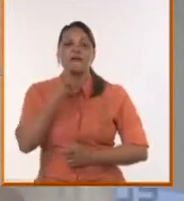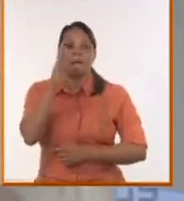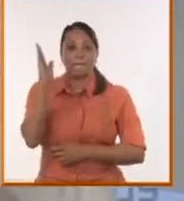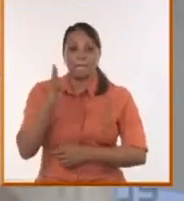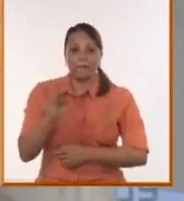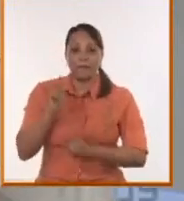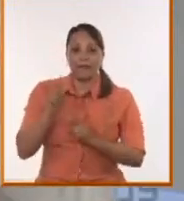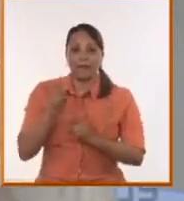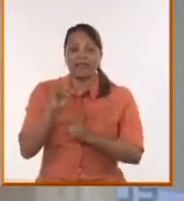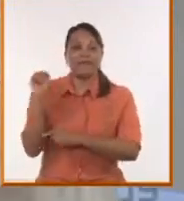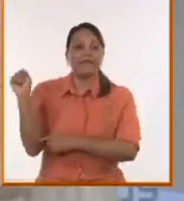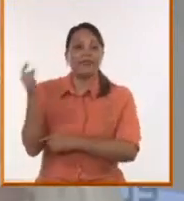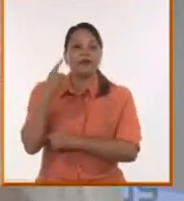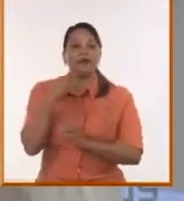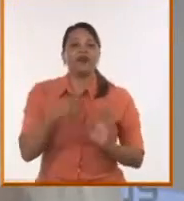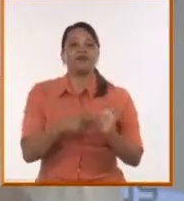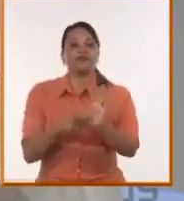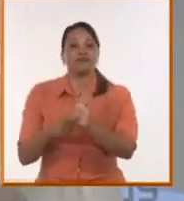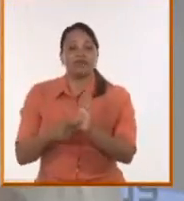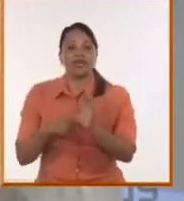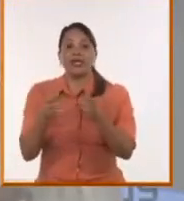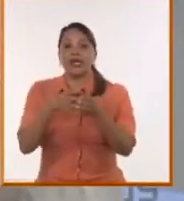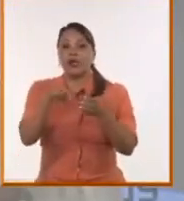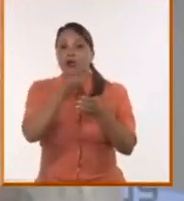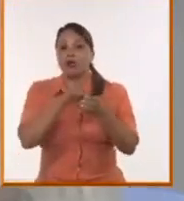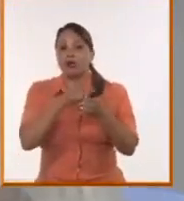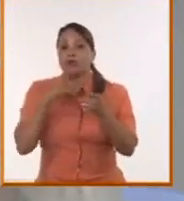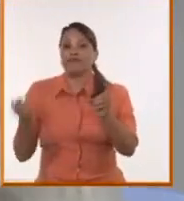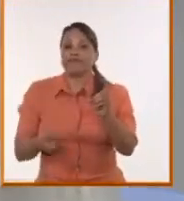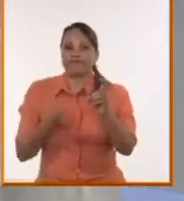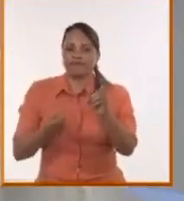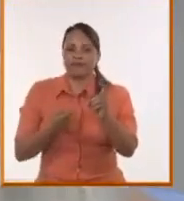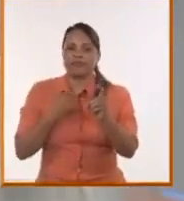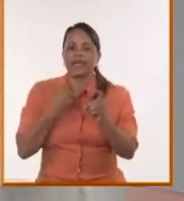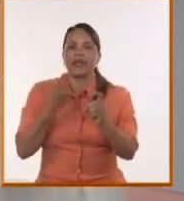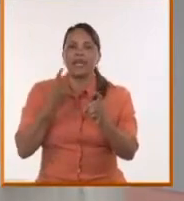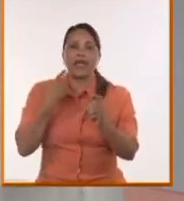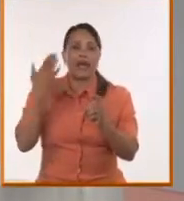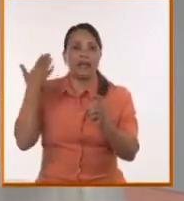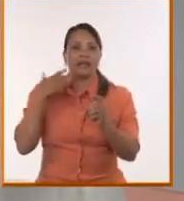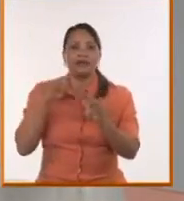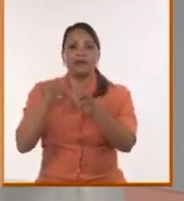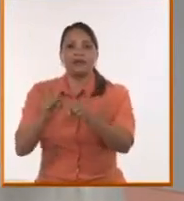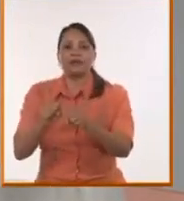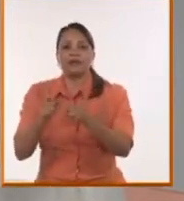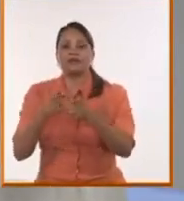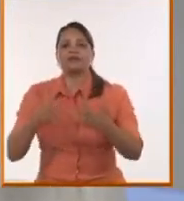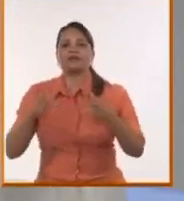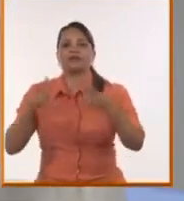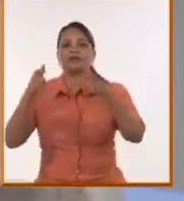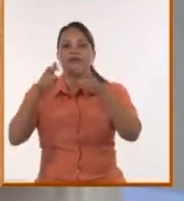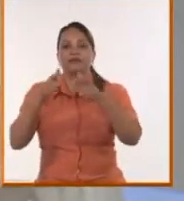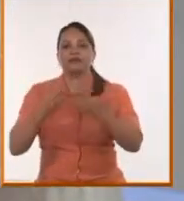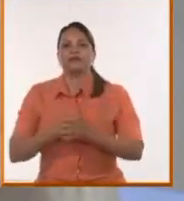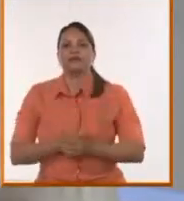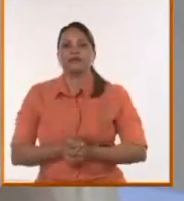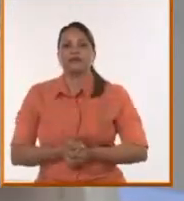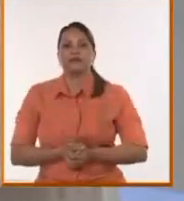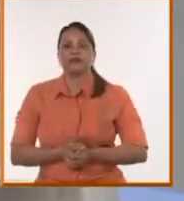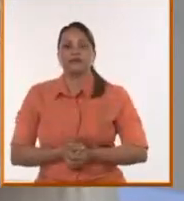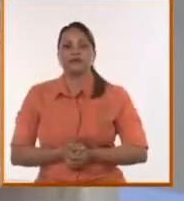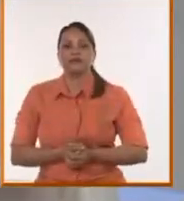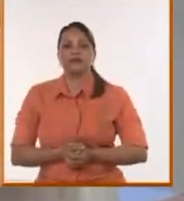fue la primera muestra organizada del fascismo que tuvimos, después de la toma del Capitolio, en la toma de los tres poderes de Brasil, fue